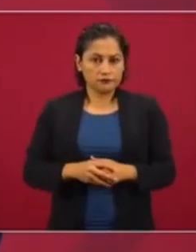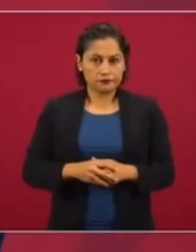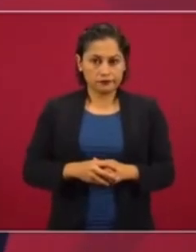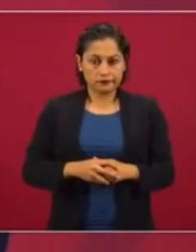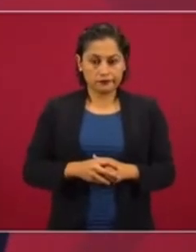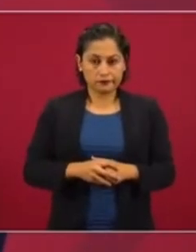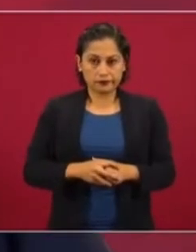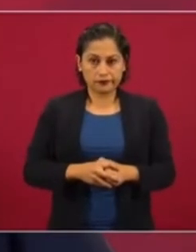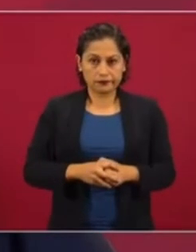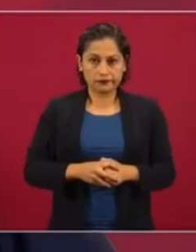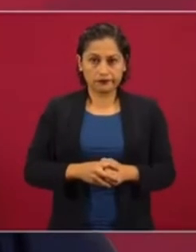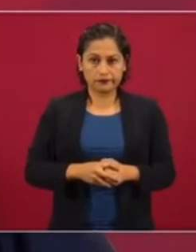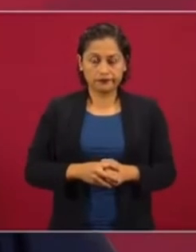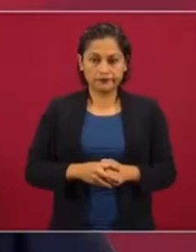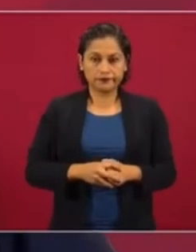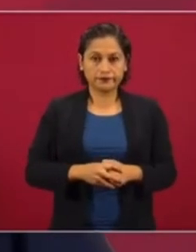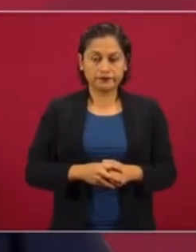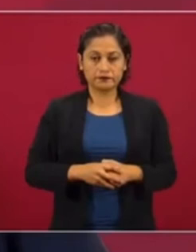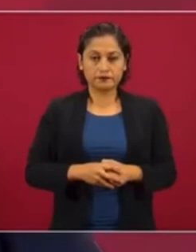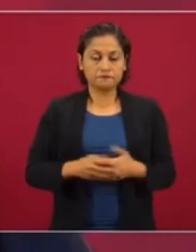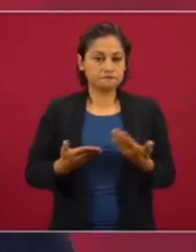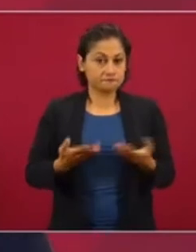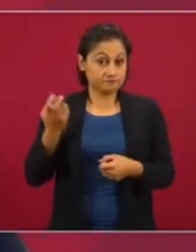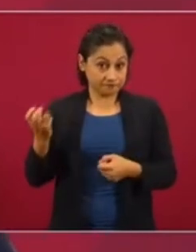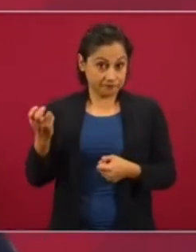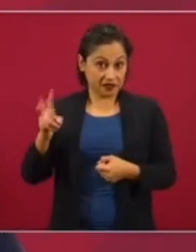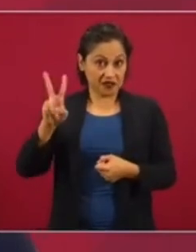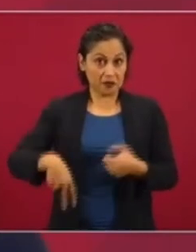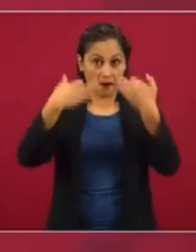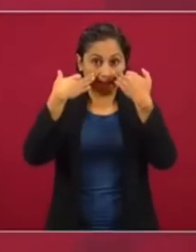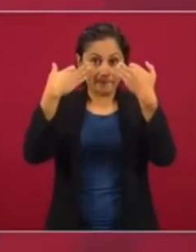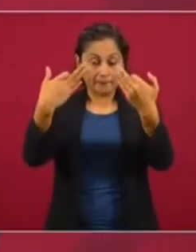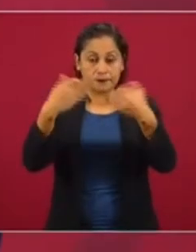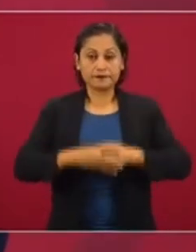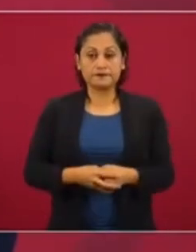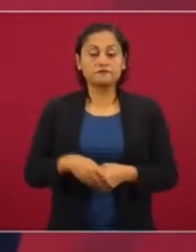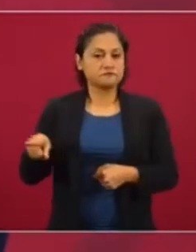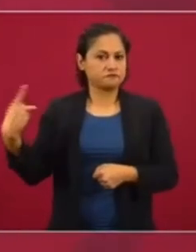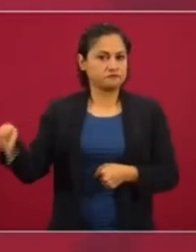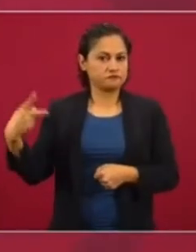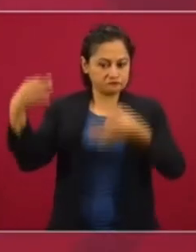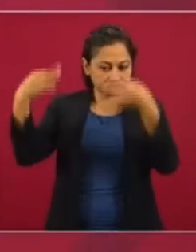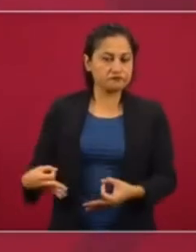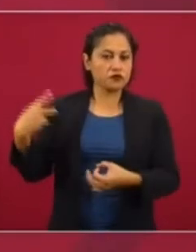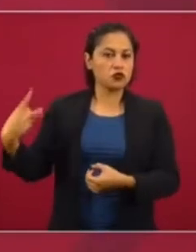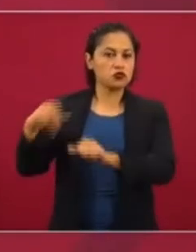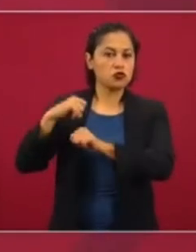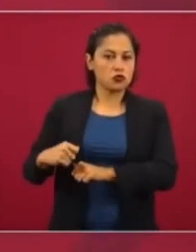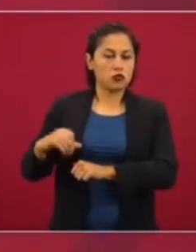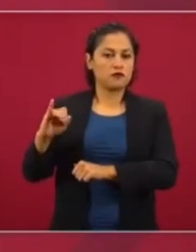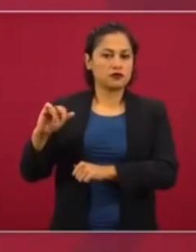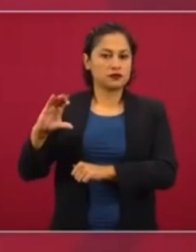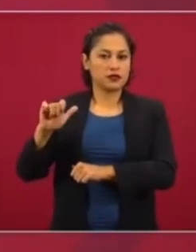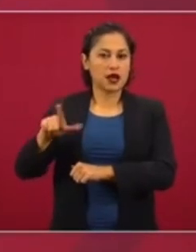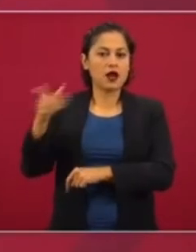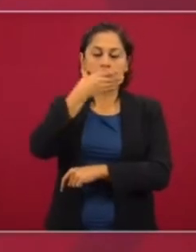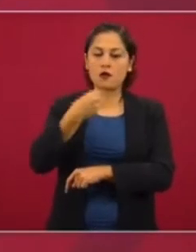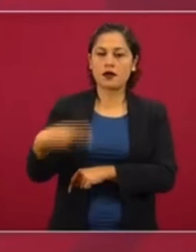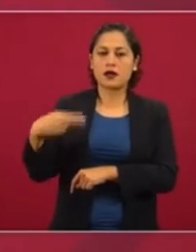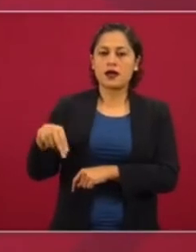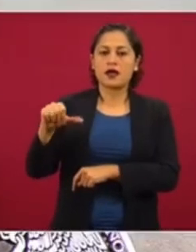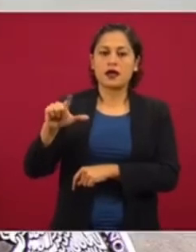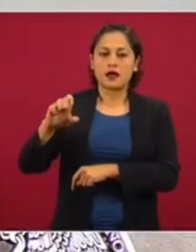está demostrada la integridad del fiscal Alejandro Gertz Maner.